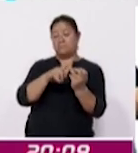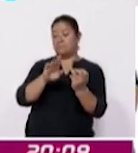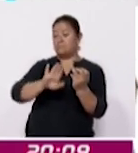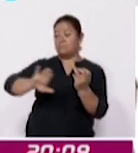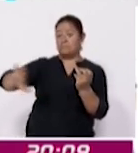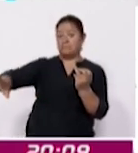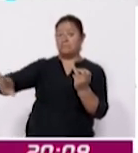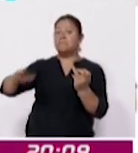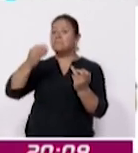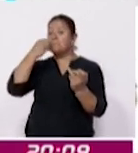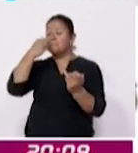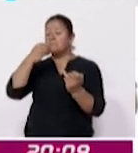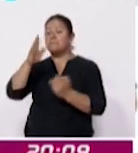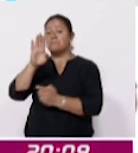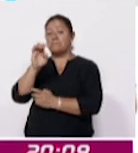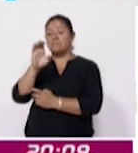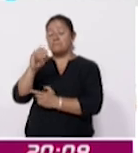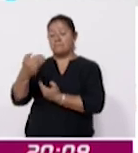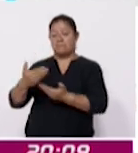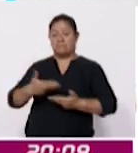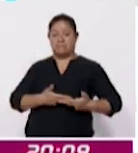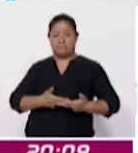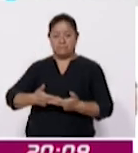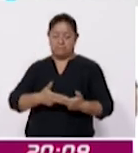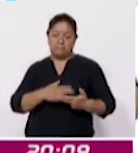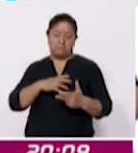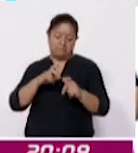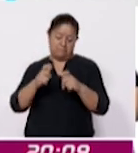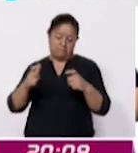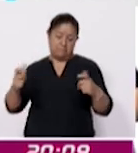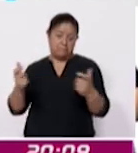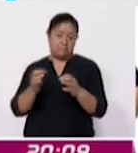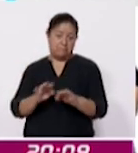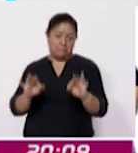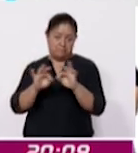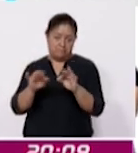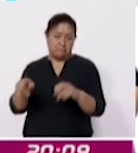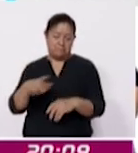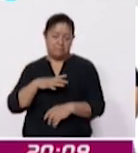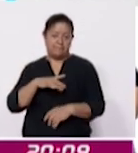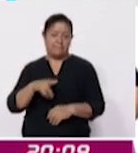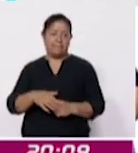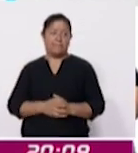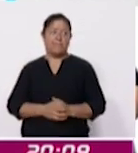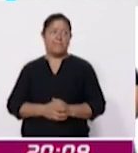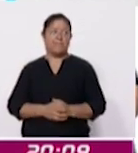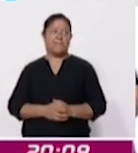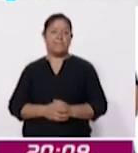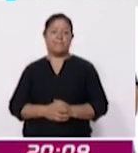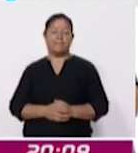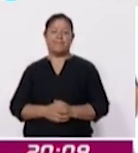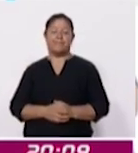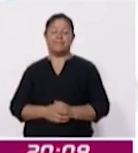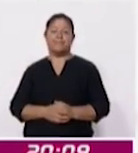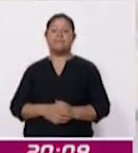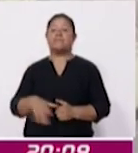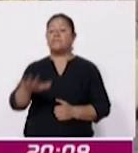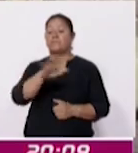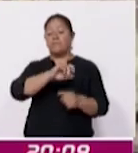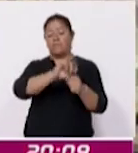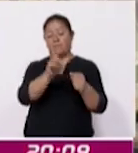alimentos para bebé, que ha tenido un crecimiento importante dentro del consumo nacional.